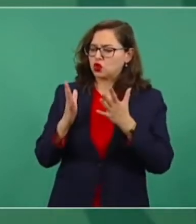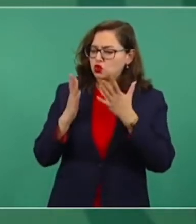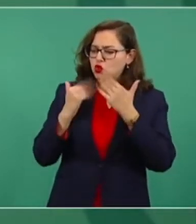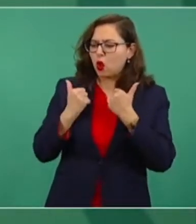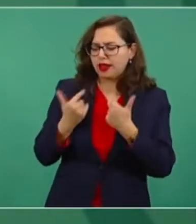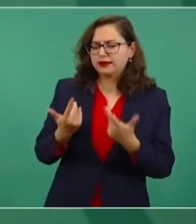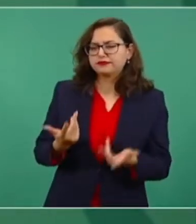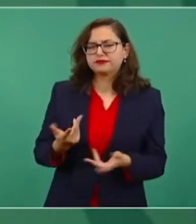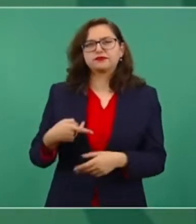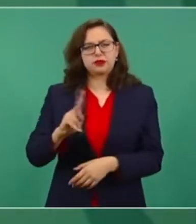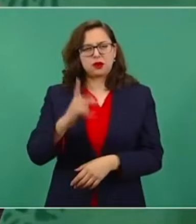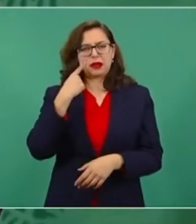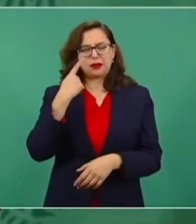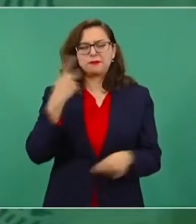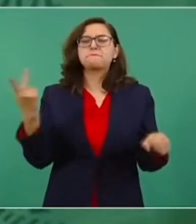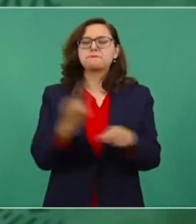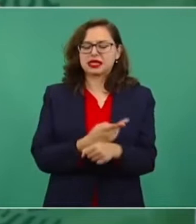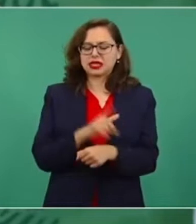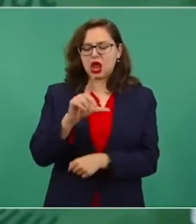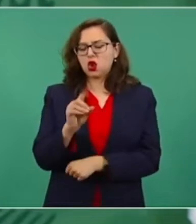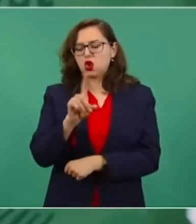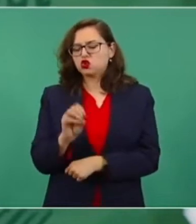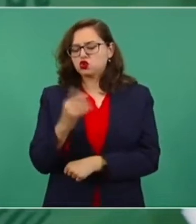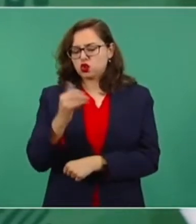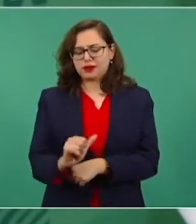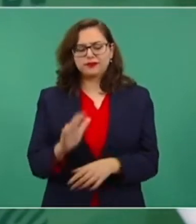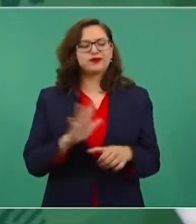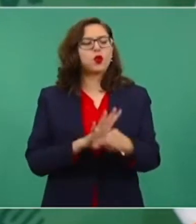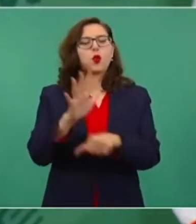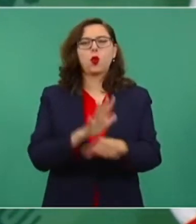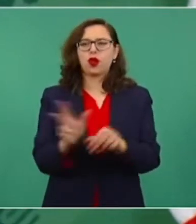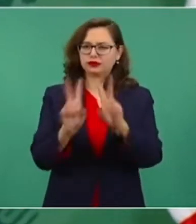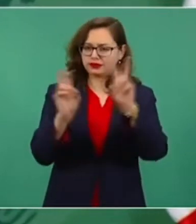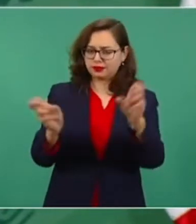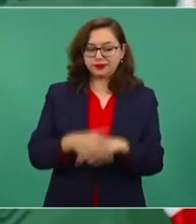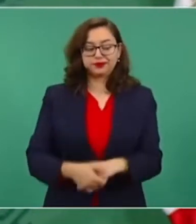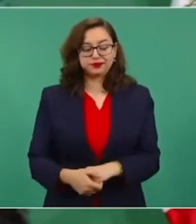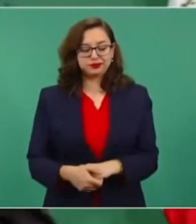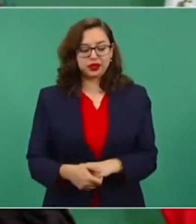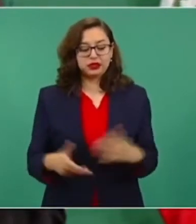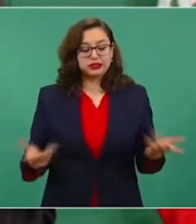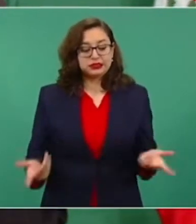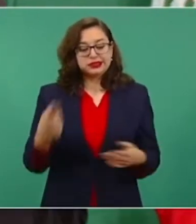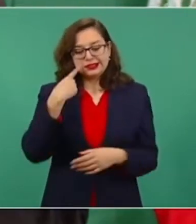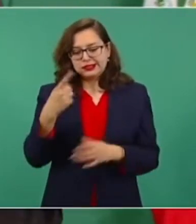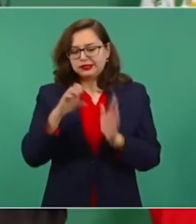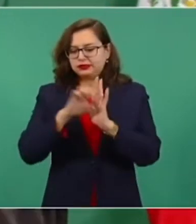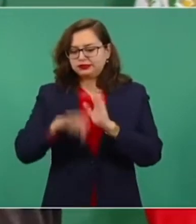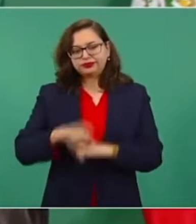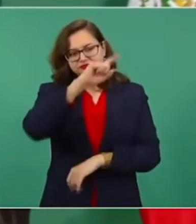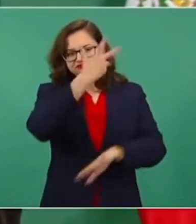aplicaba en México más que a jefes